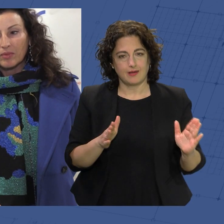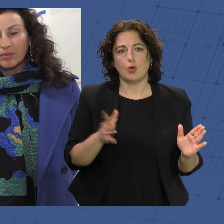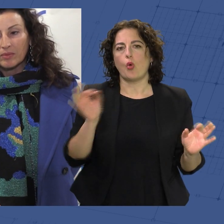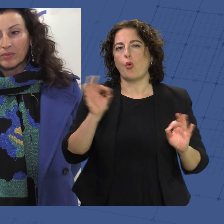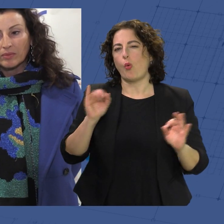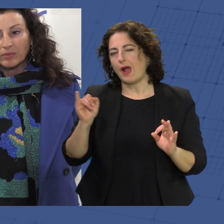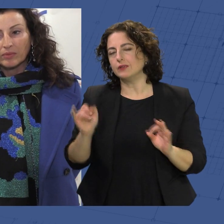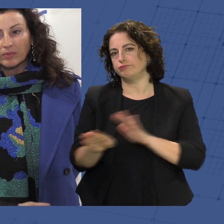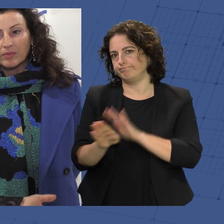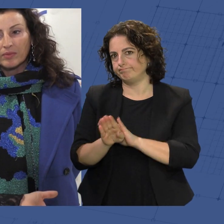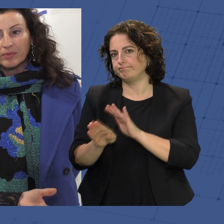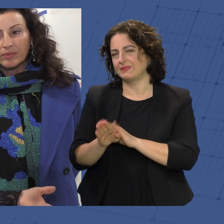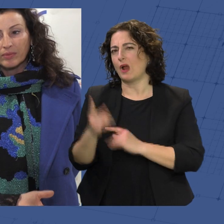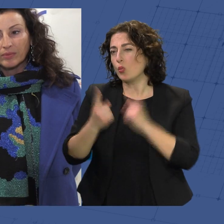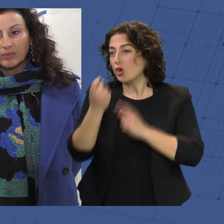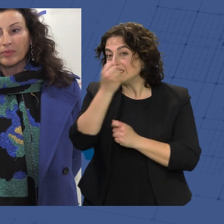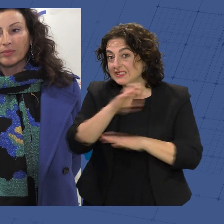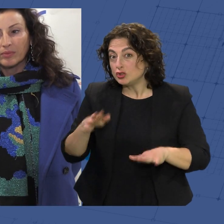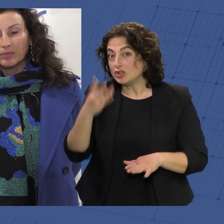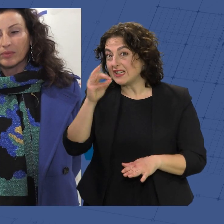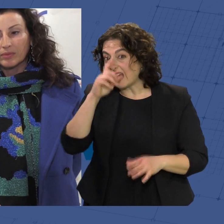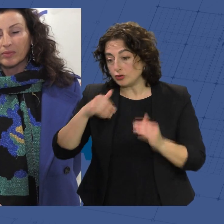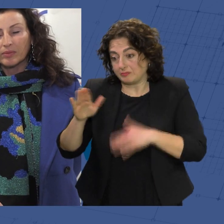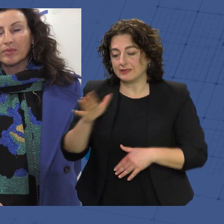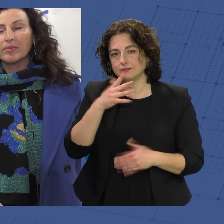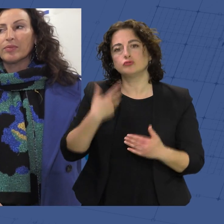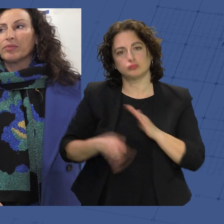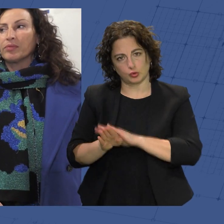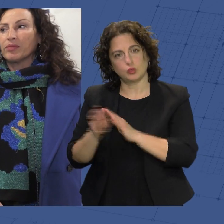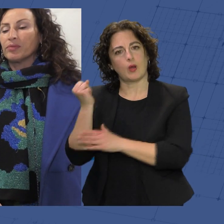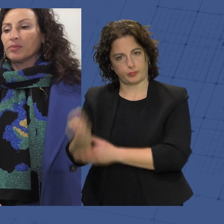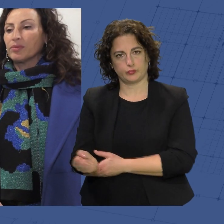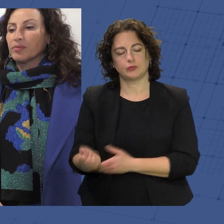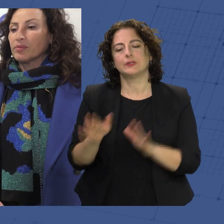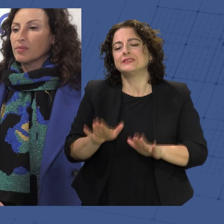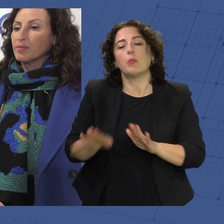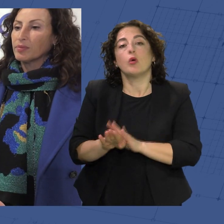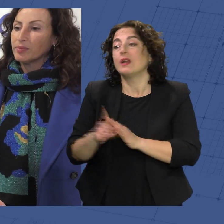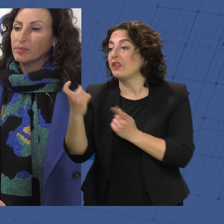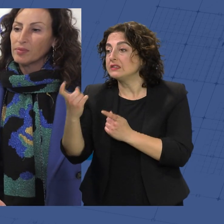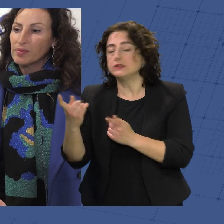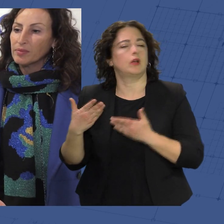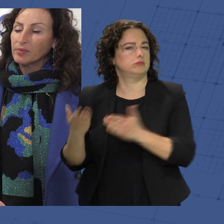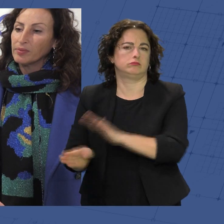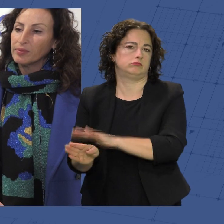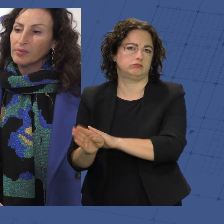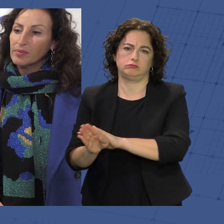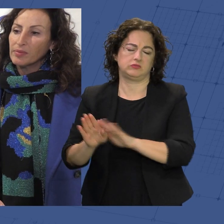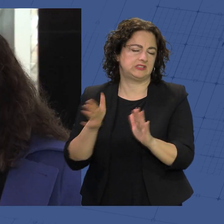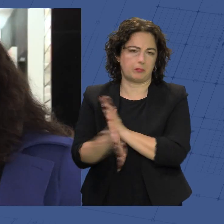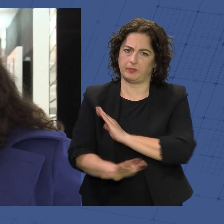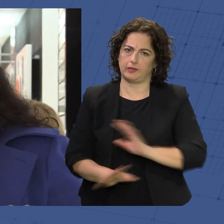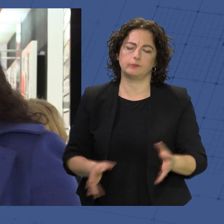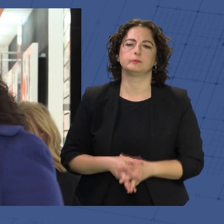secuelas, seguimos con niños que tienen ahora mismo 30 y tantos años. Entonces, estamos ahí mientras que ellos nos necesiten y vamos a estar siempre.